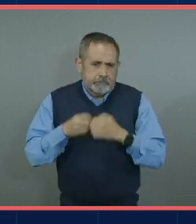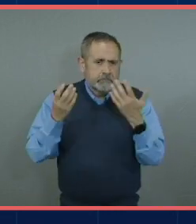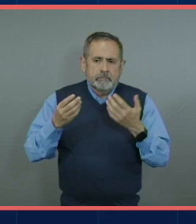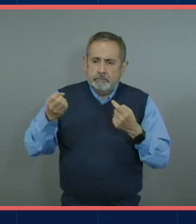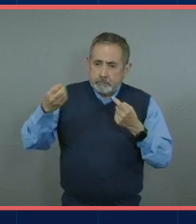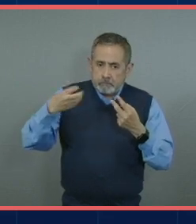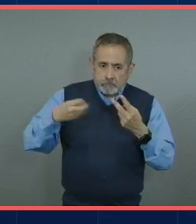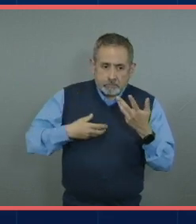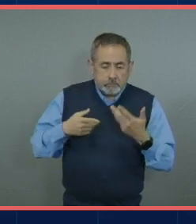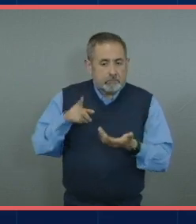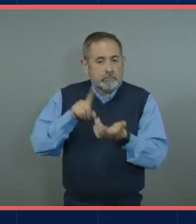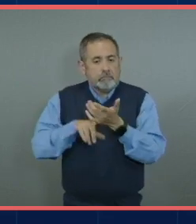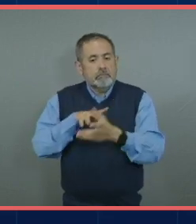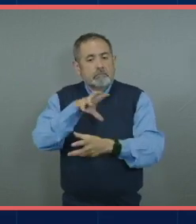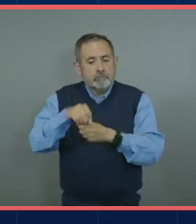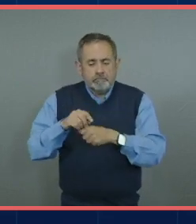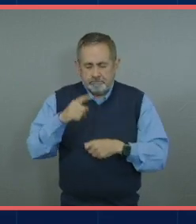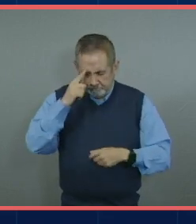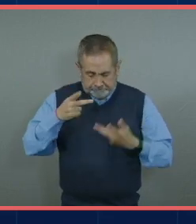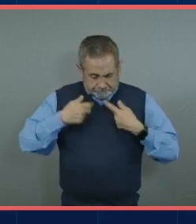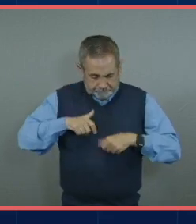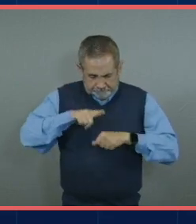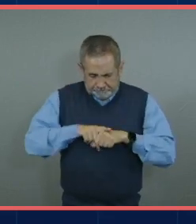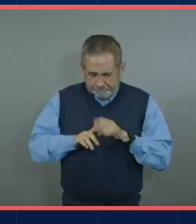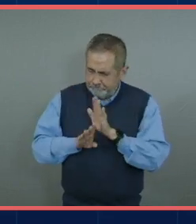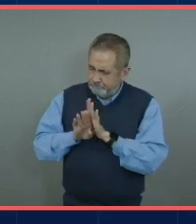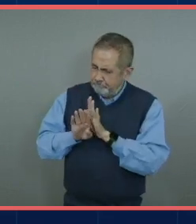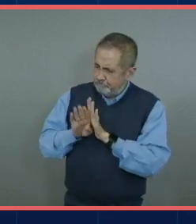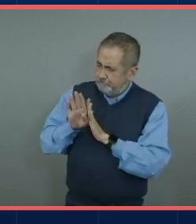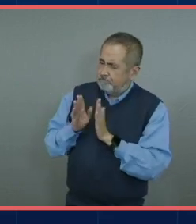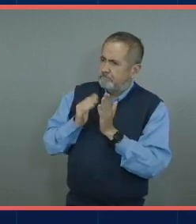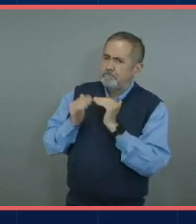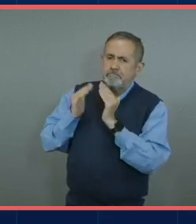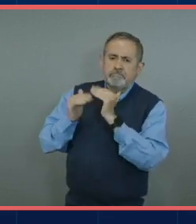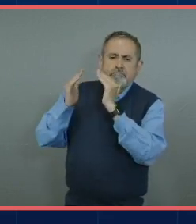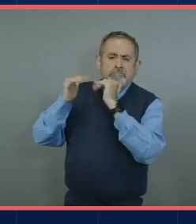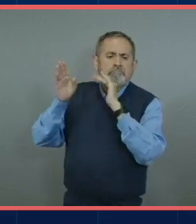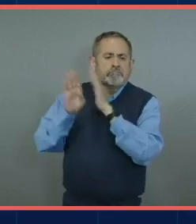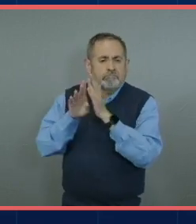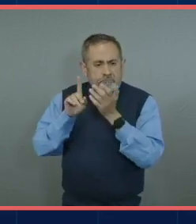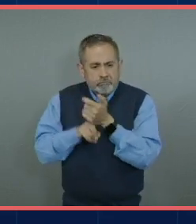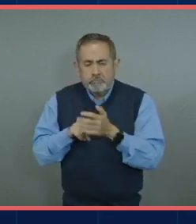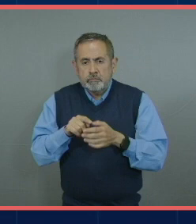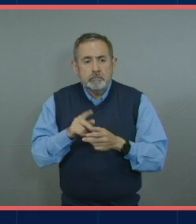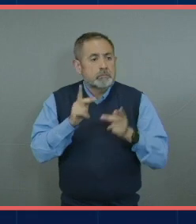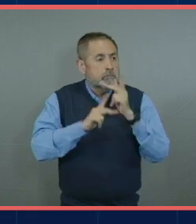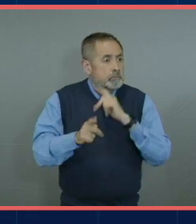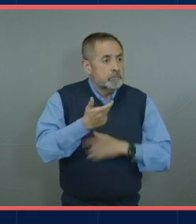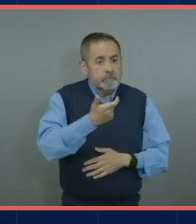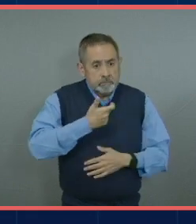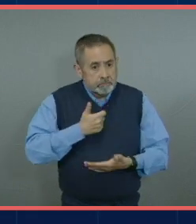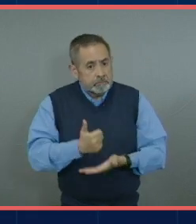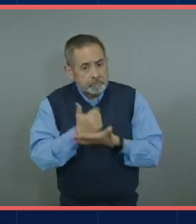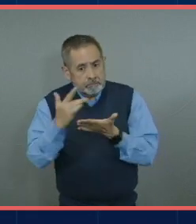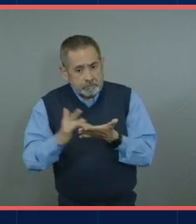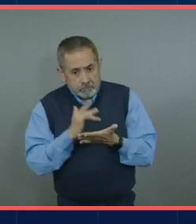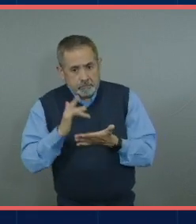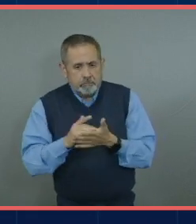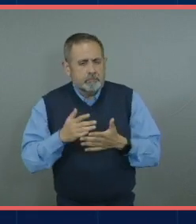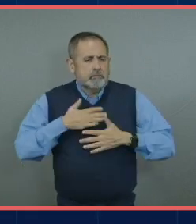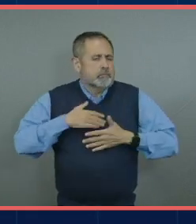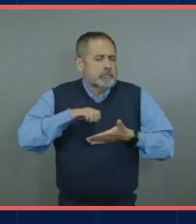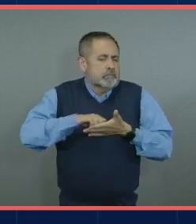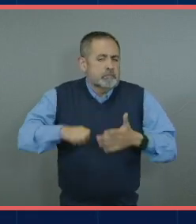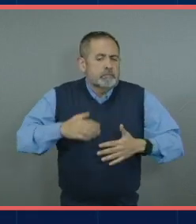todo lo que tiene que ver con el crecimiento personal la parte de las prestaciones en mi caso me